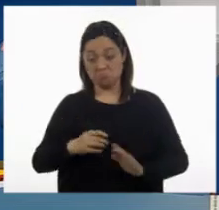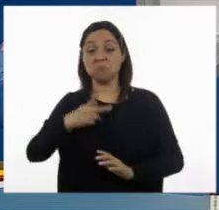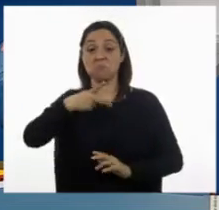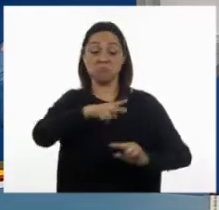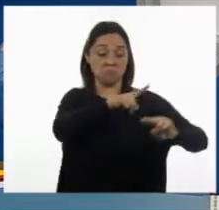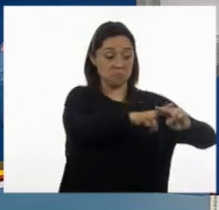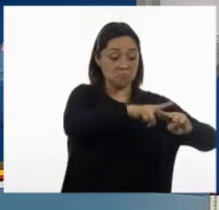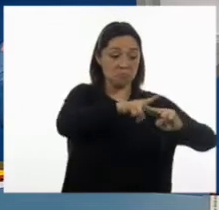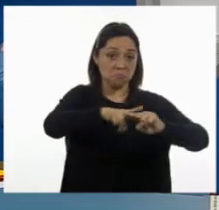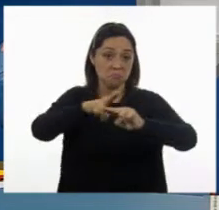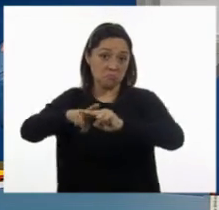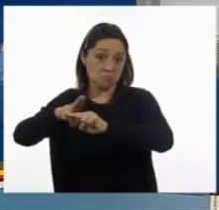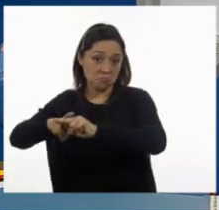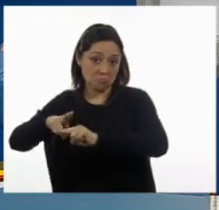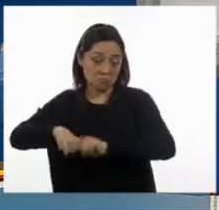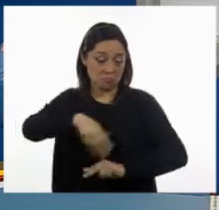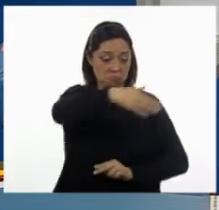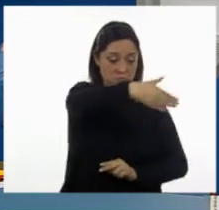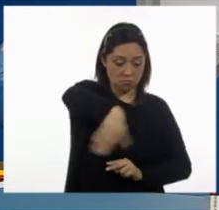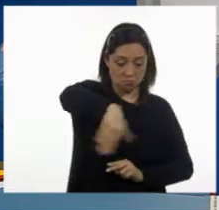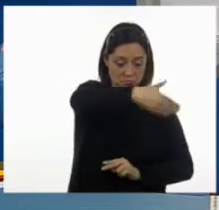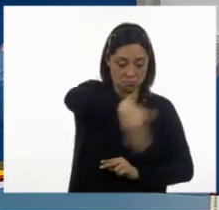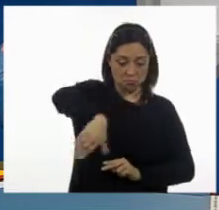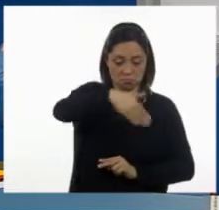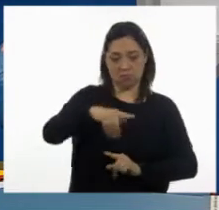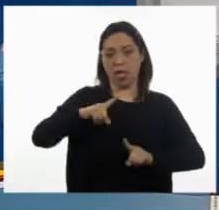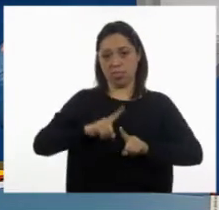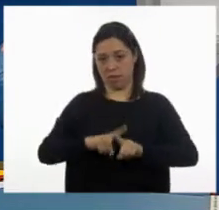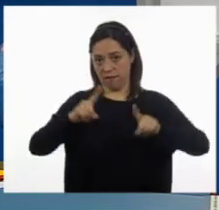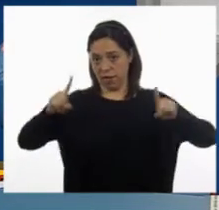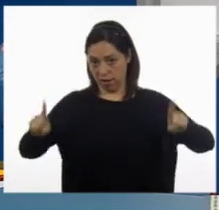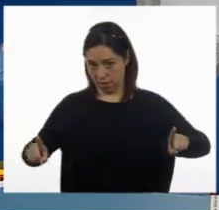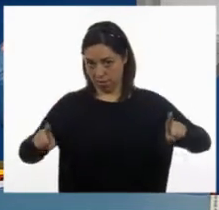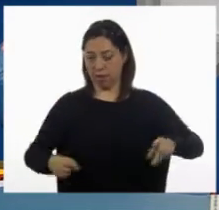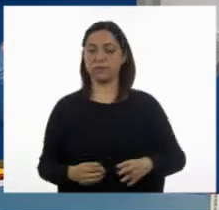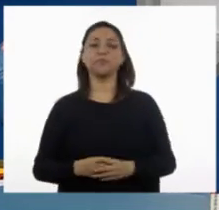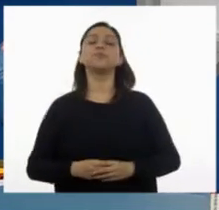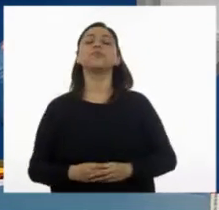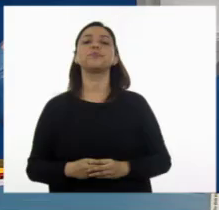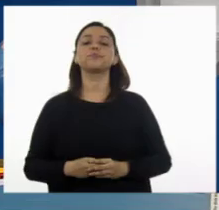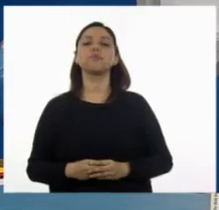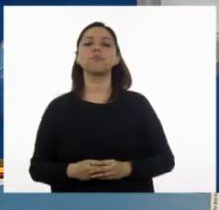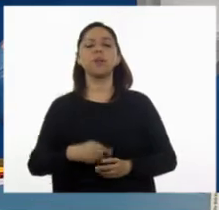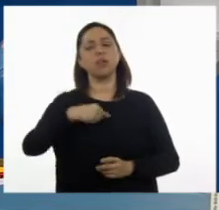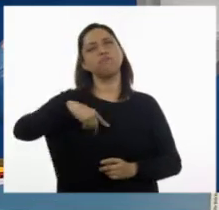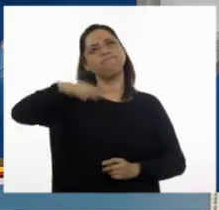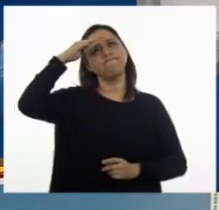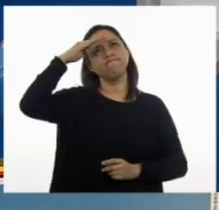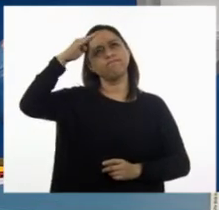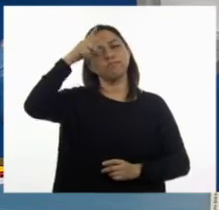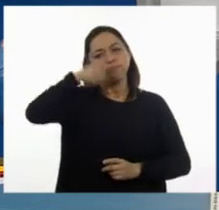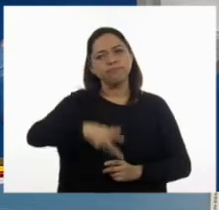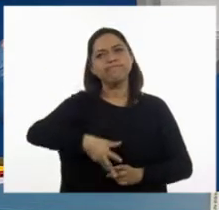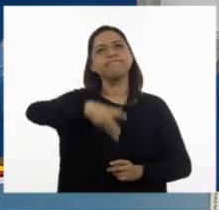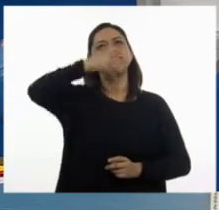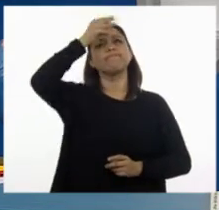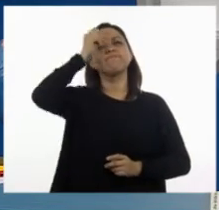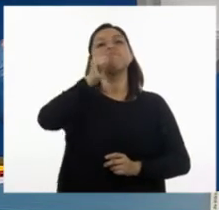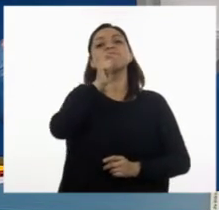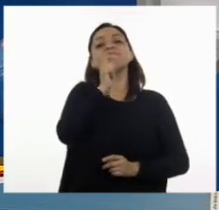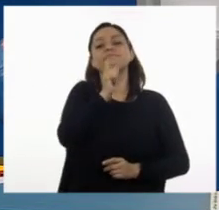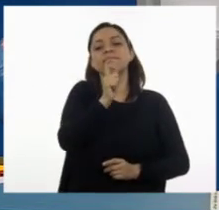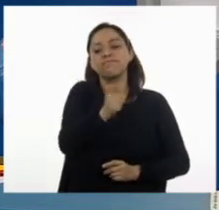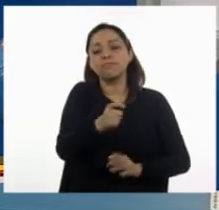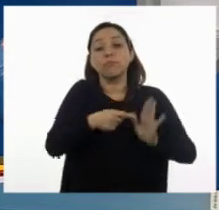dentro de cada fila puede ser diferente. Esto me parece que nos da otra nueva lección sobre los sistemas de referencia